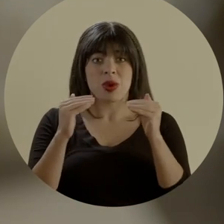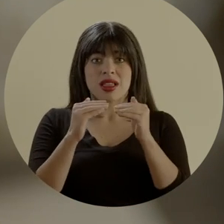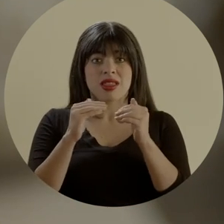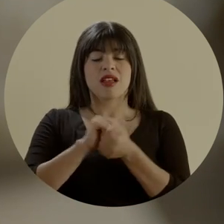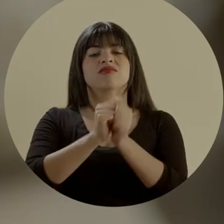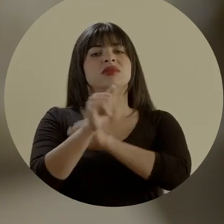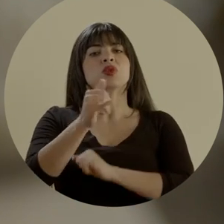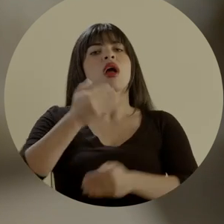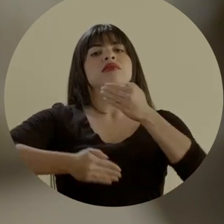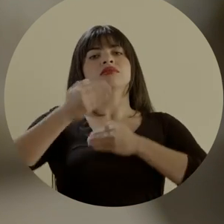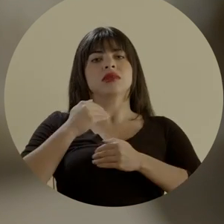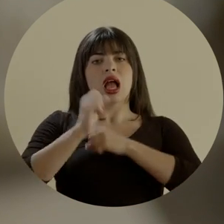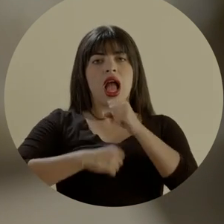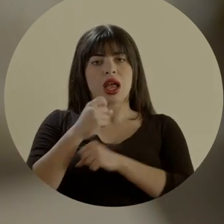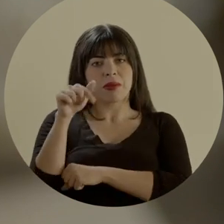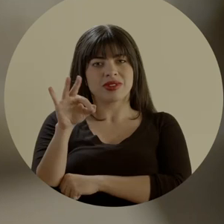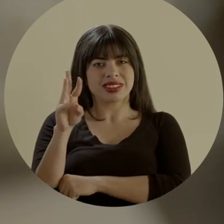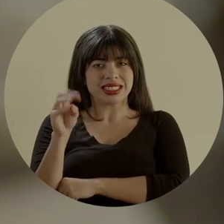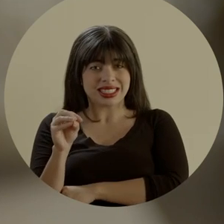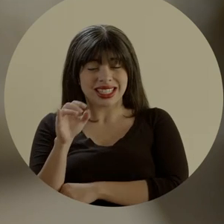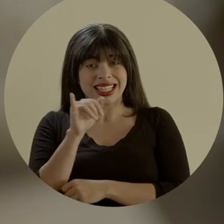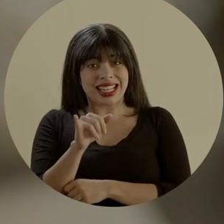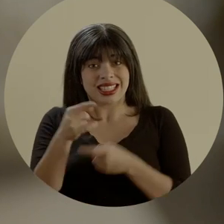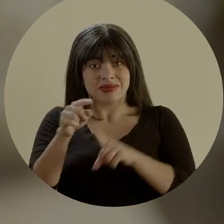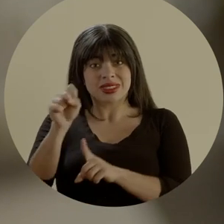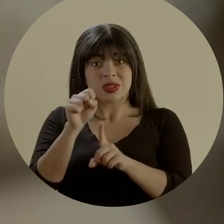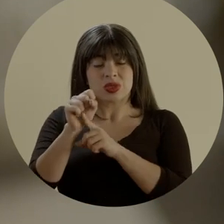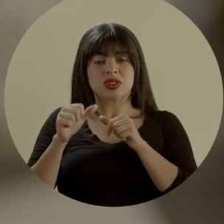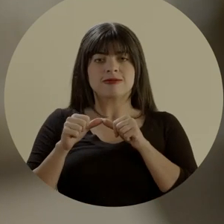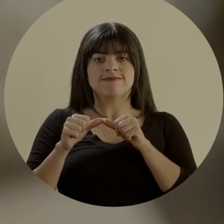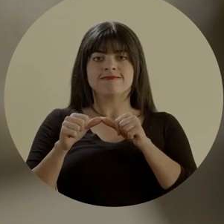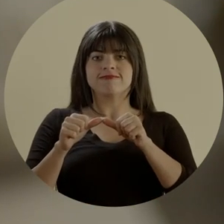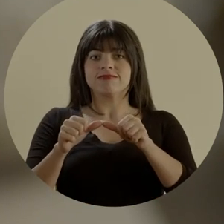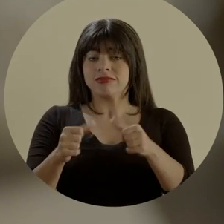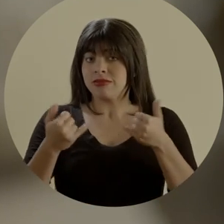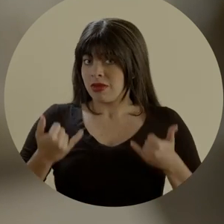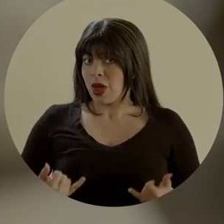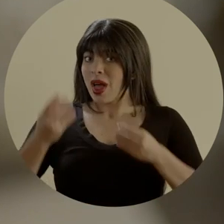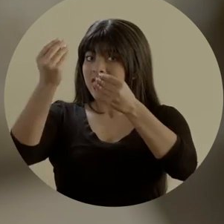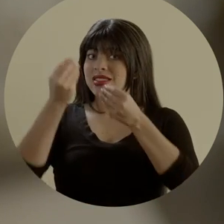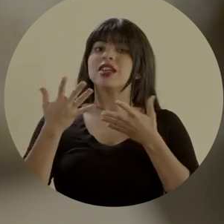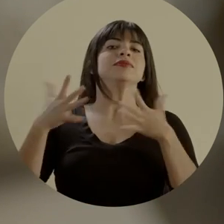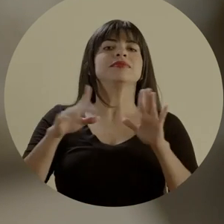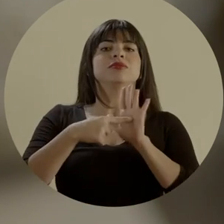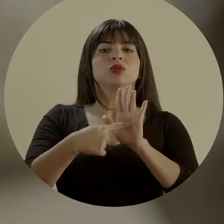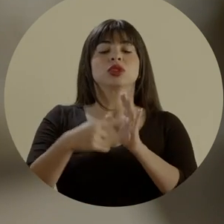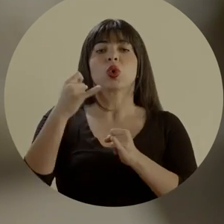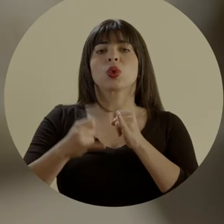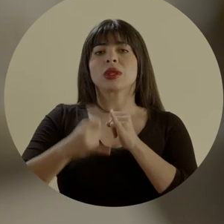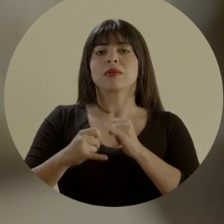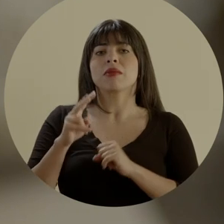y nuestros márgenes de desigualdad volvieron a los de 1960. Esa dolorosa tendencia persiste. Hoy